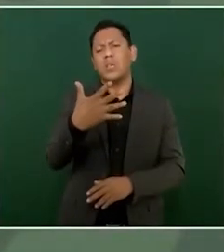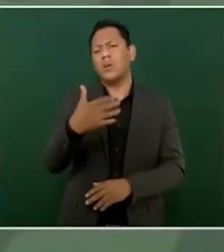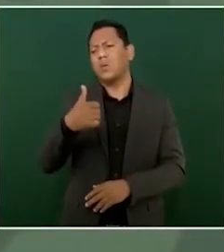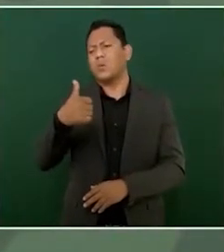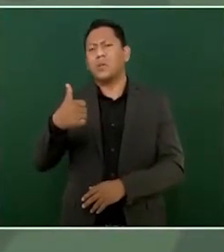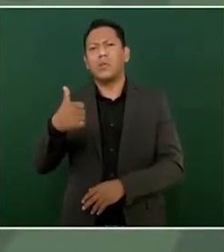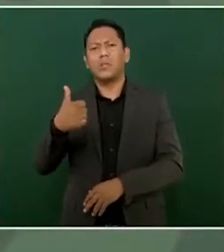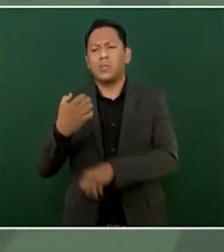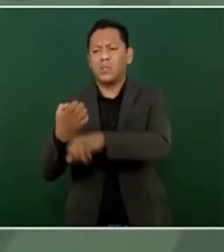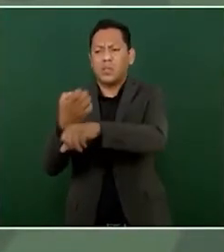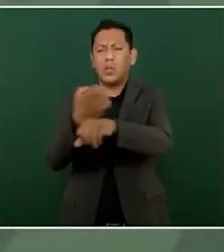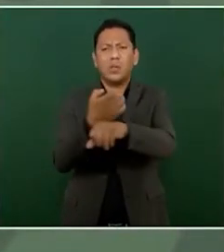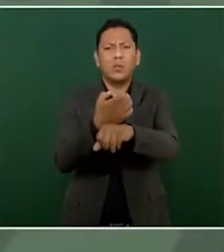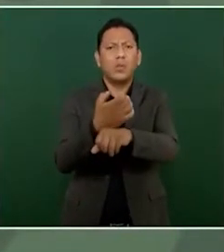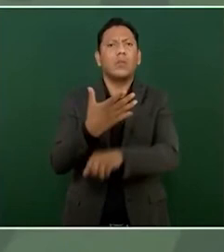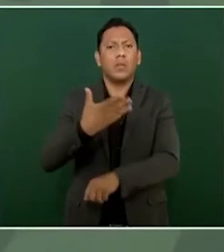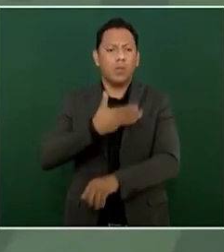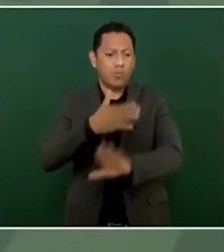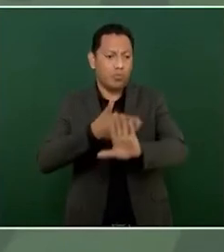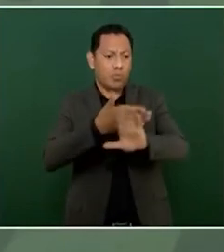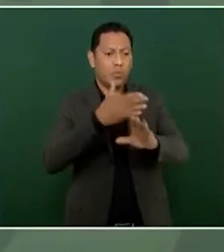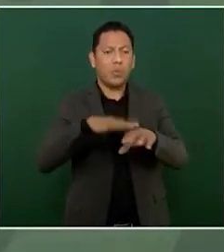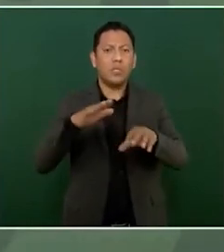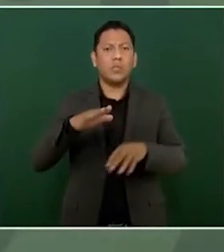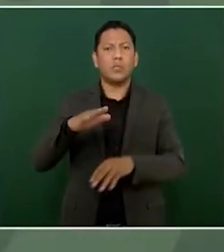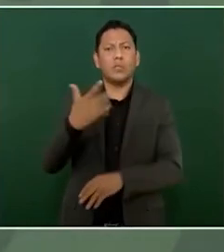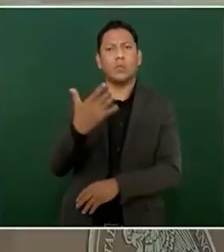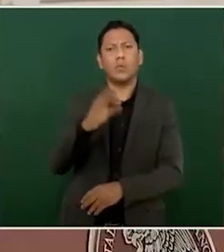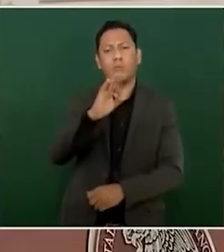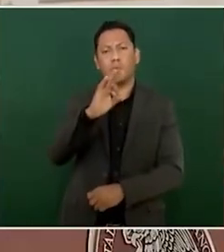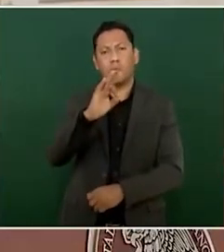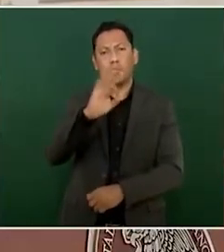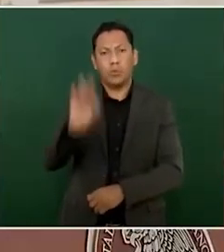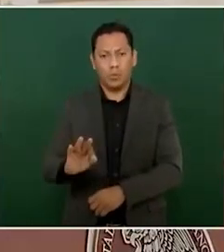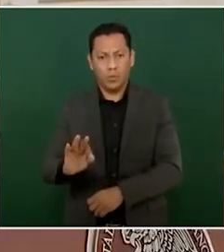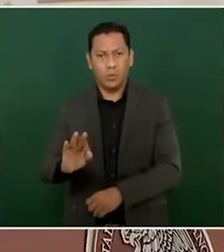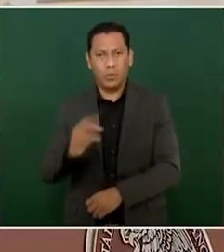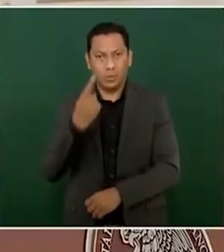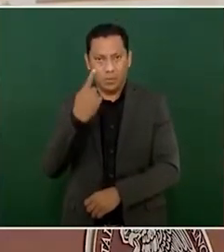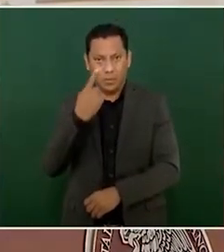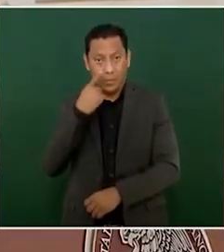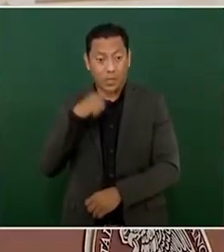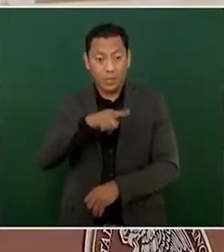por ciento de los homicidios. De estos homicidios